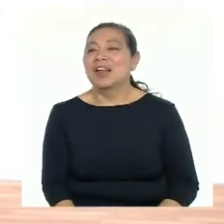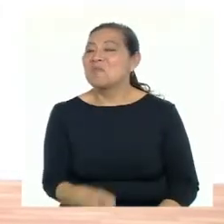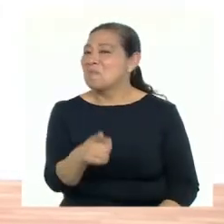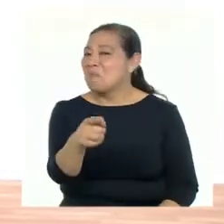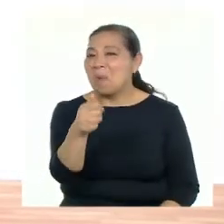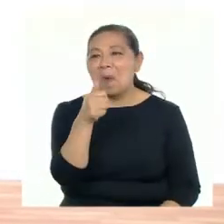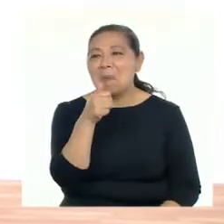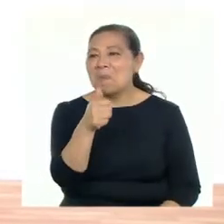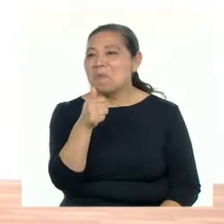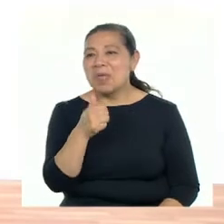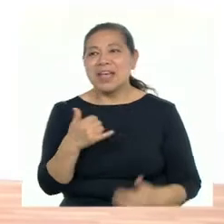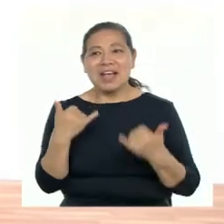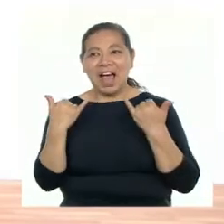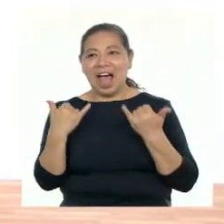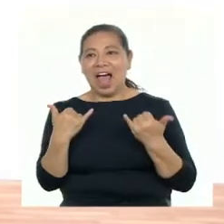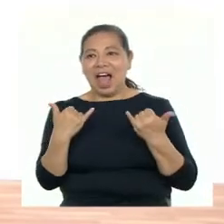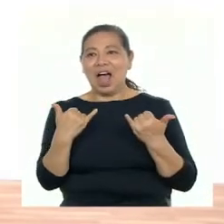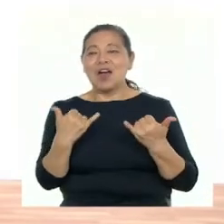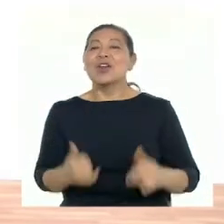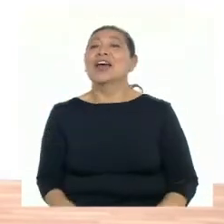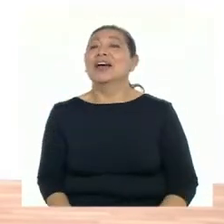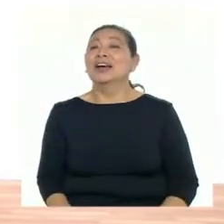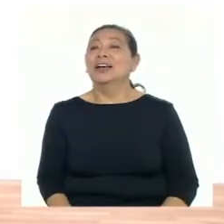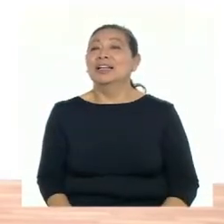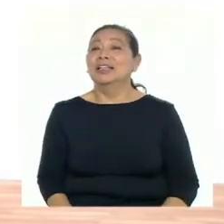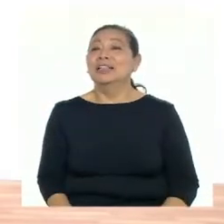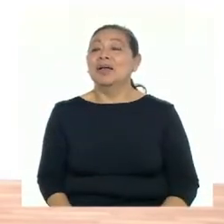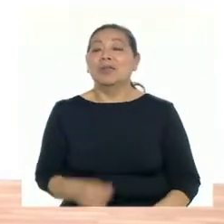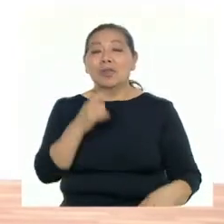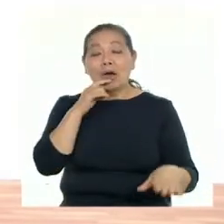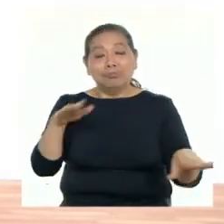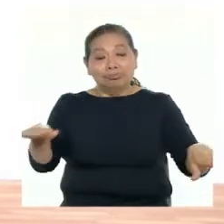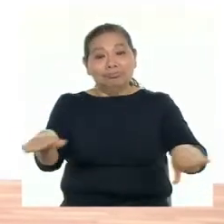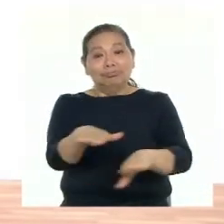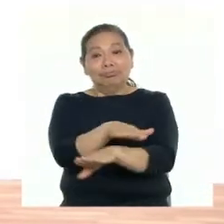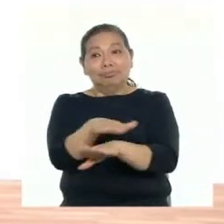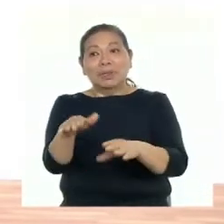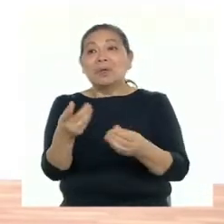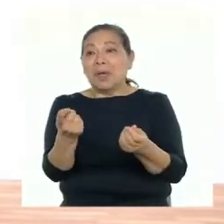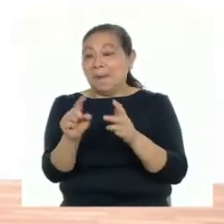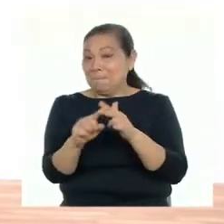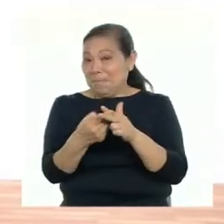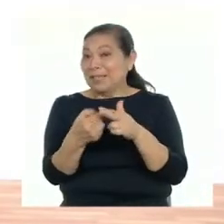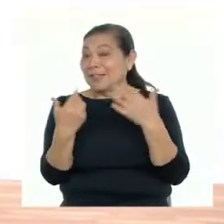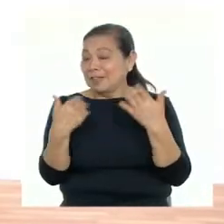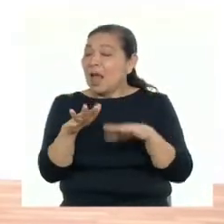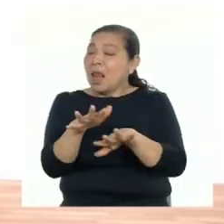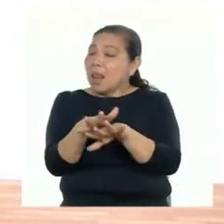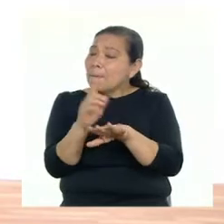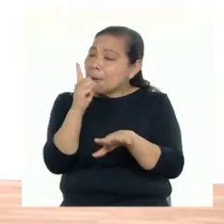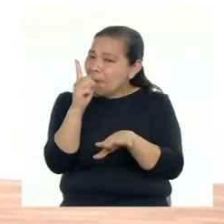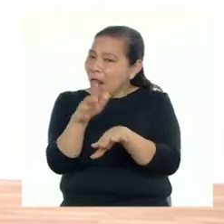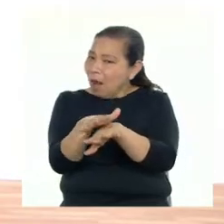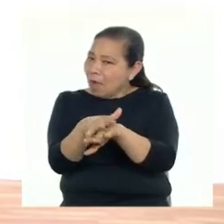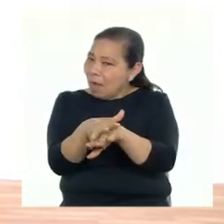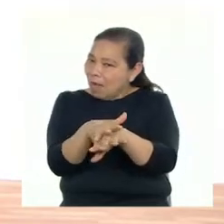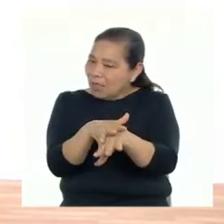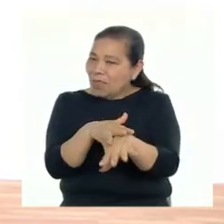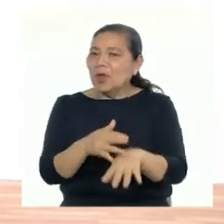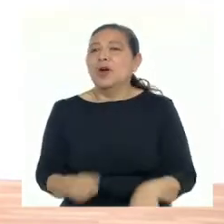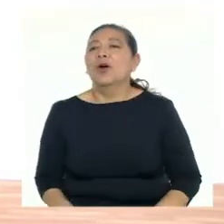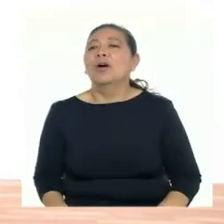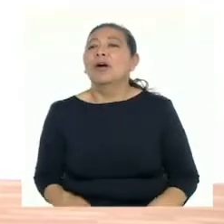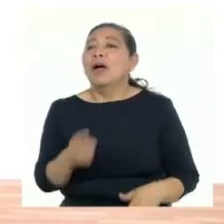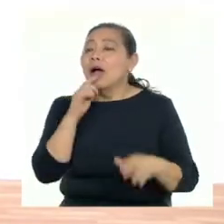estás haciendo bien. Ahora vamos a realizar cruce de pierna. Conmigo. Lo hacemos lento. Ok.